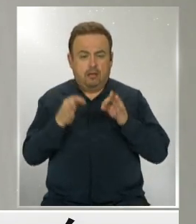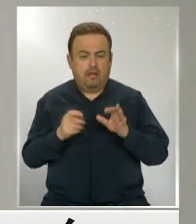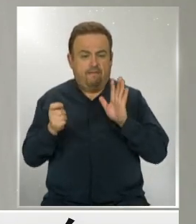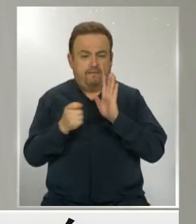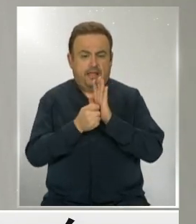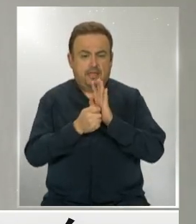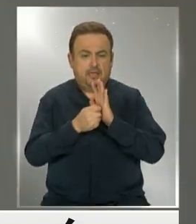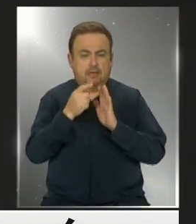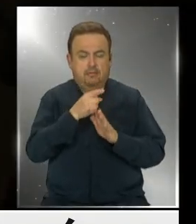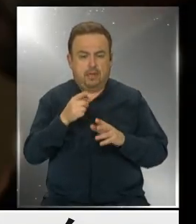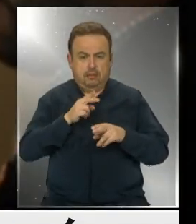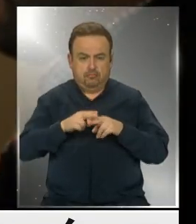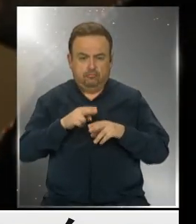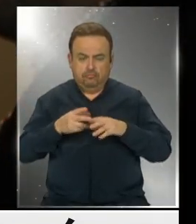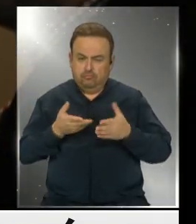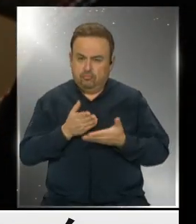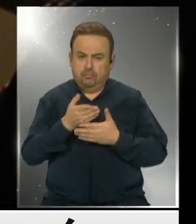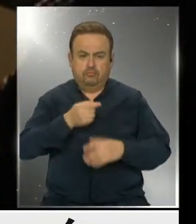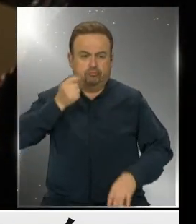fecha para el efecto.